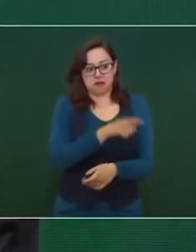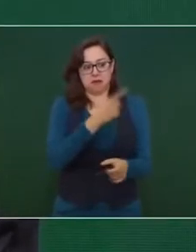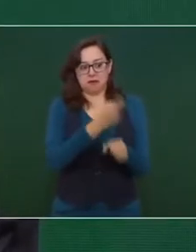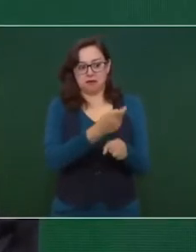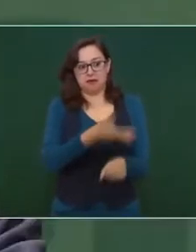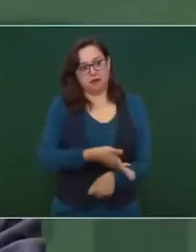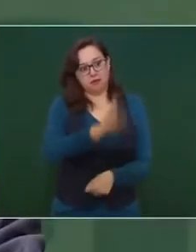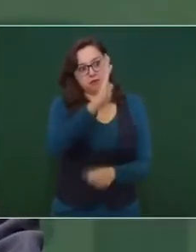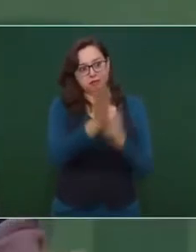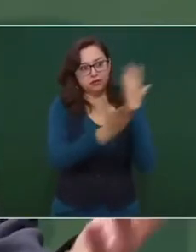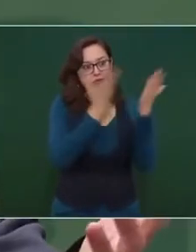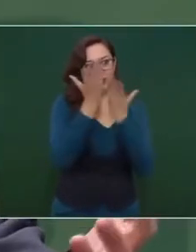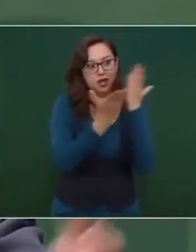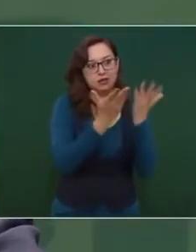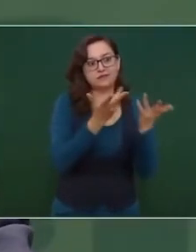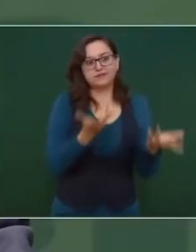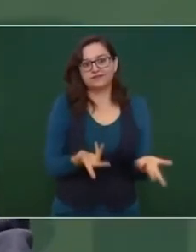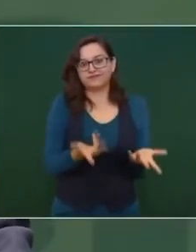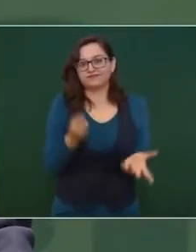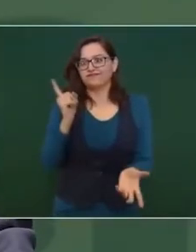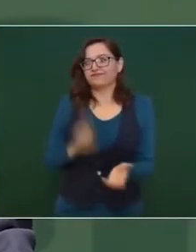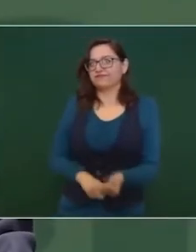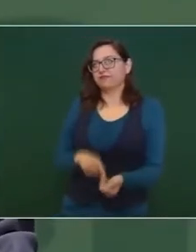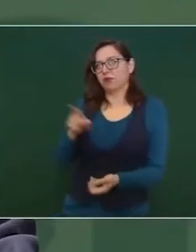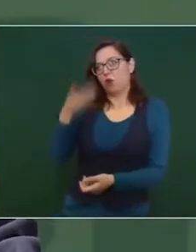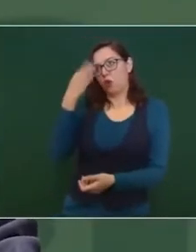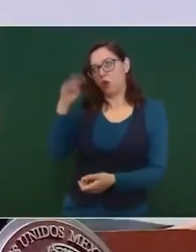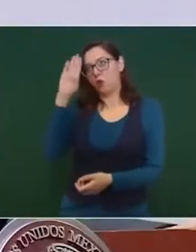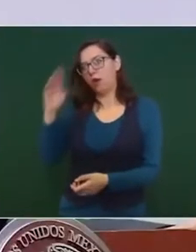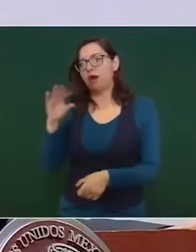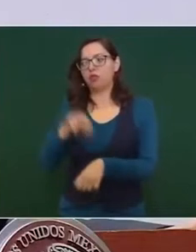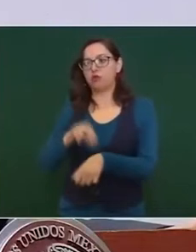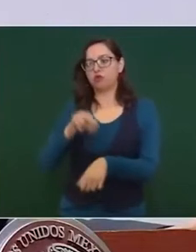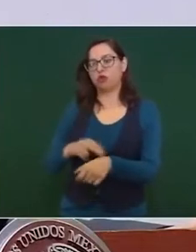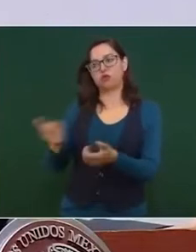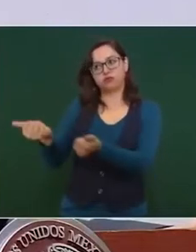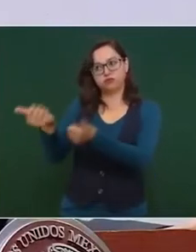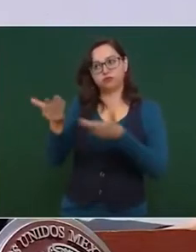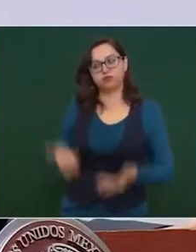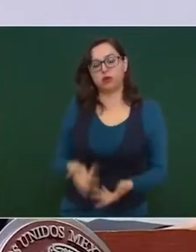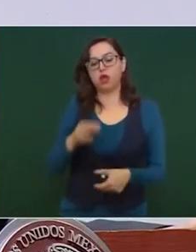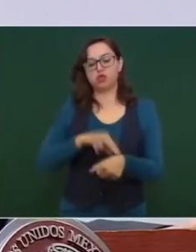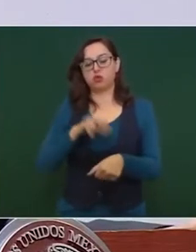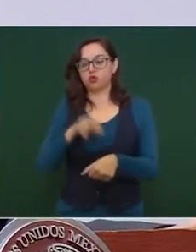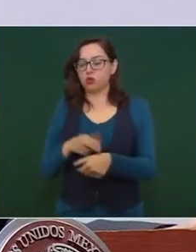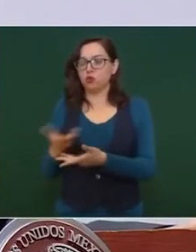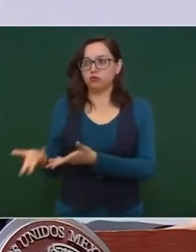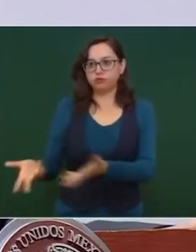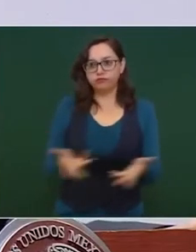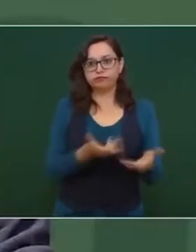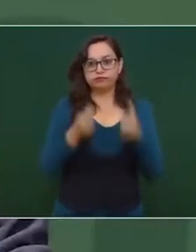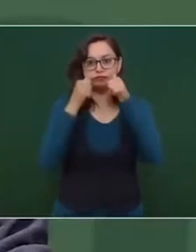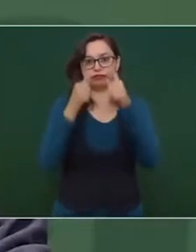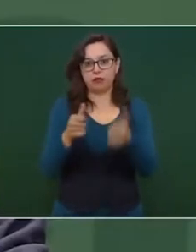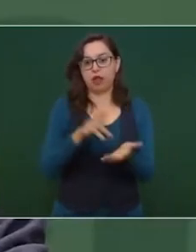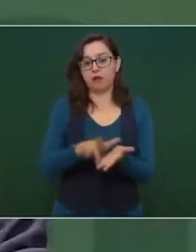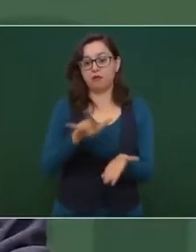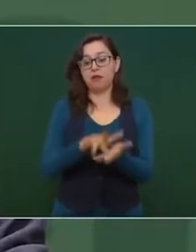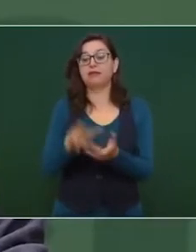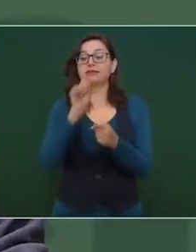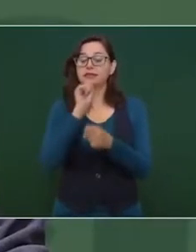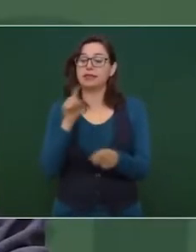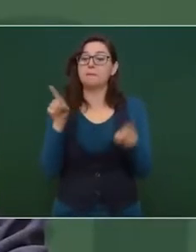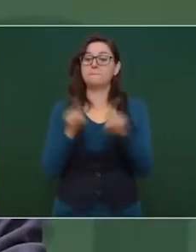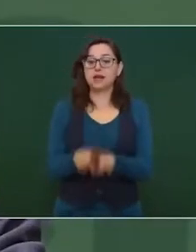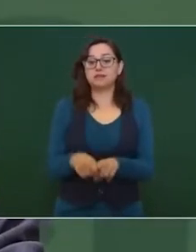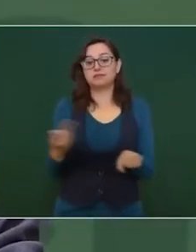personal especializado y una cosa importantísima es la voluntad de participar en donde se necesita más en las